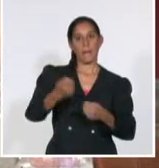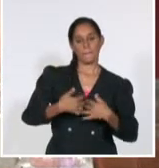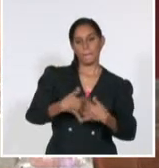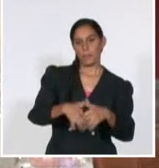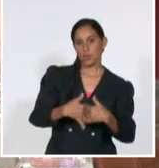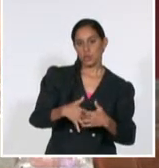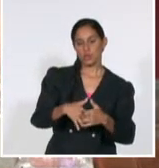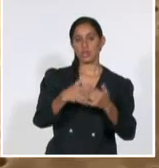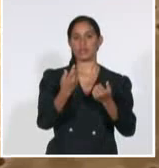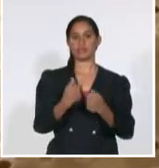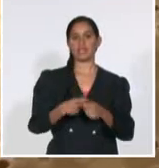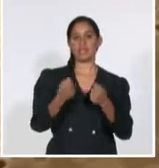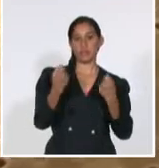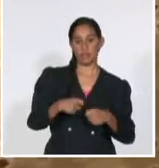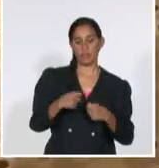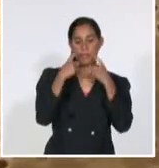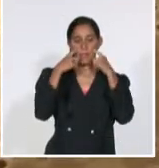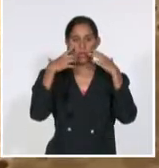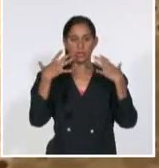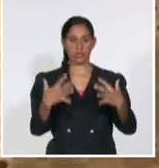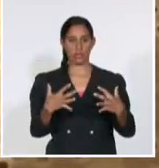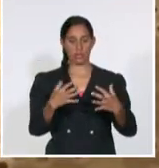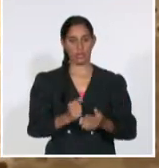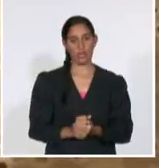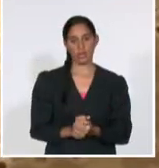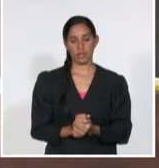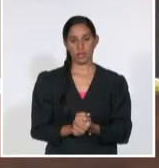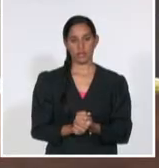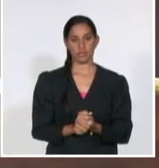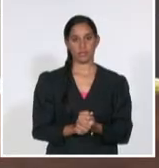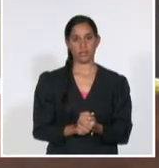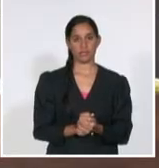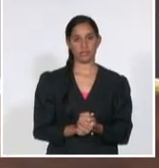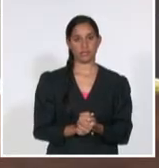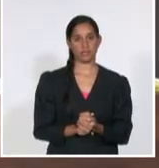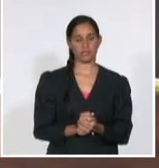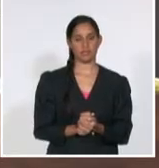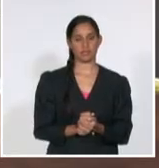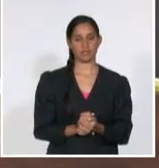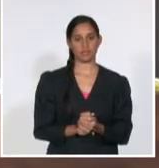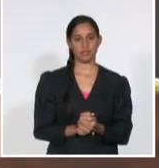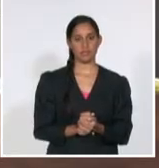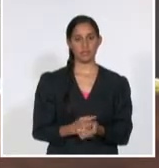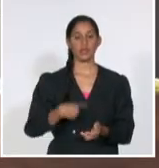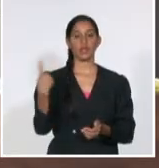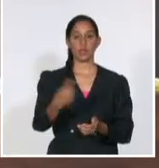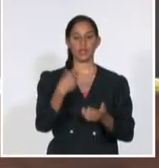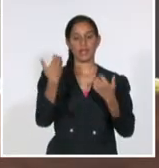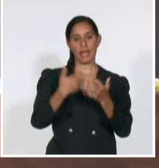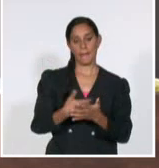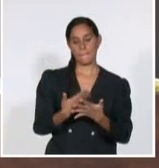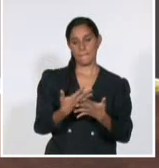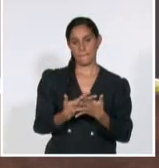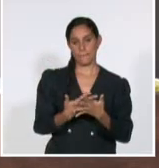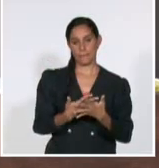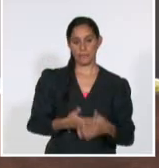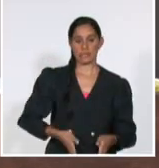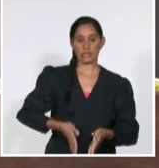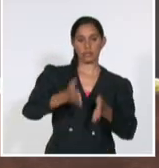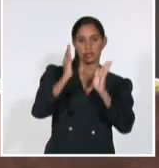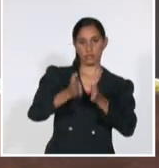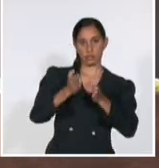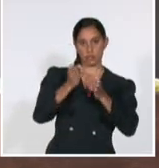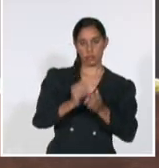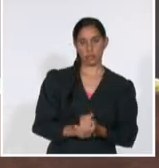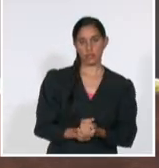eficiente y sostenida y convertir la excepción en regla. Hoy nuestras empresas no tienen cotas